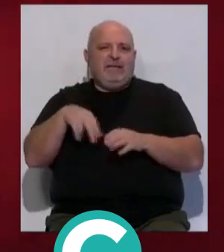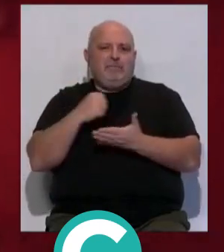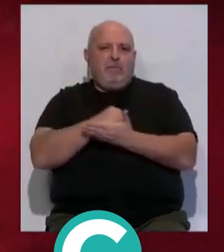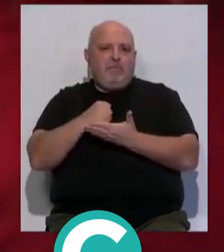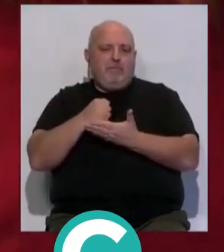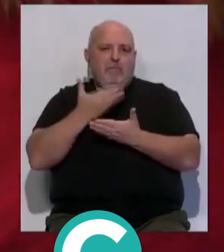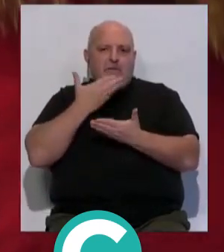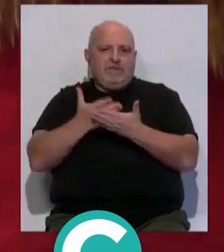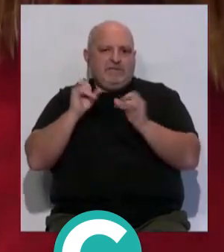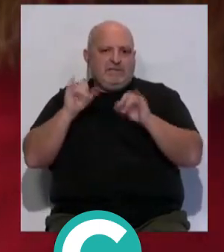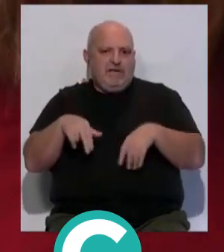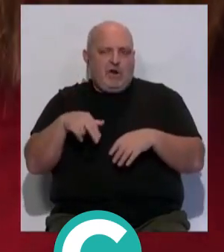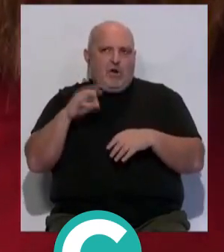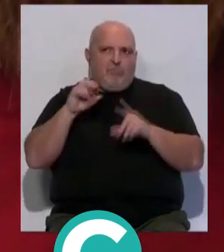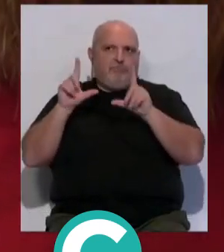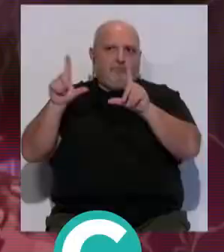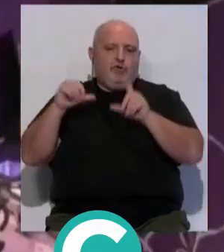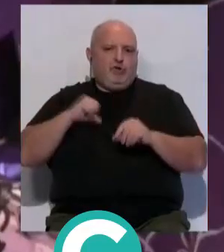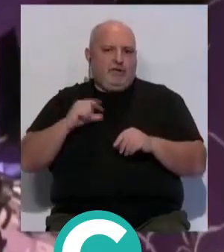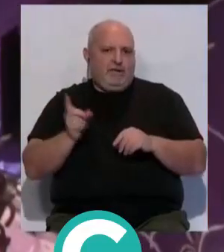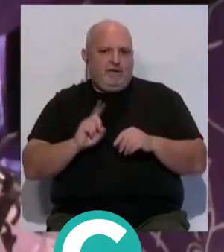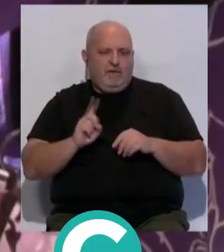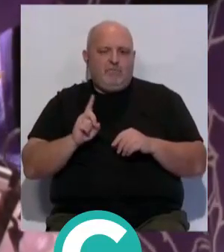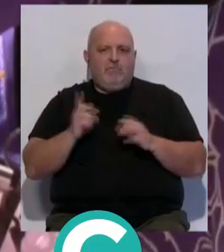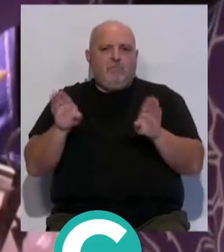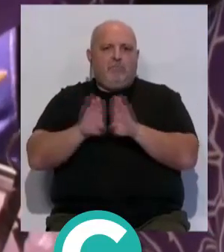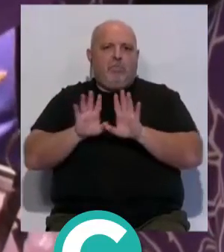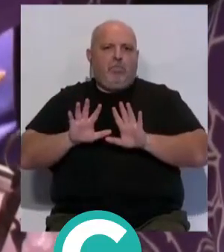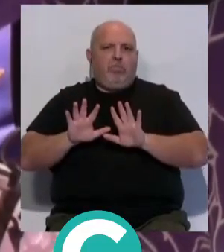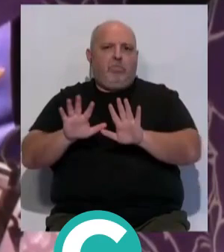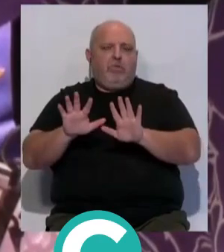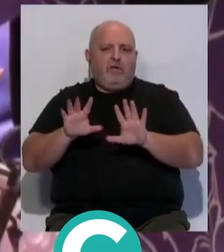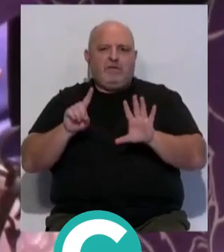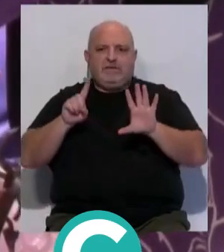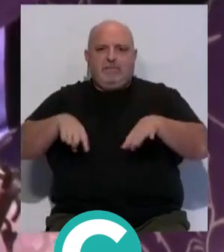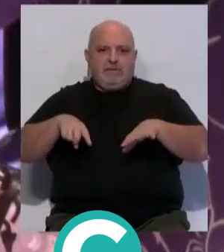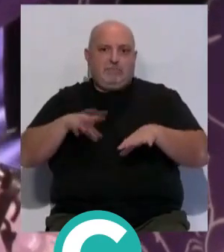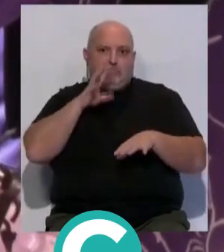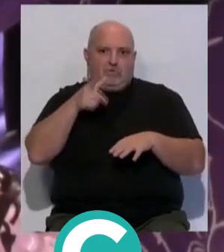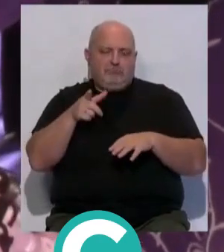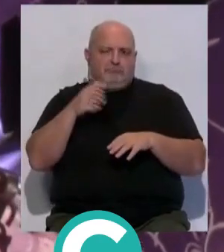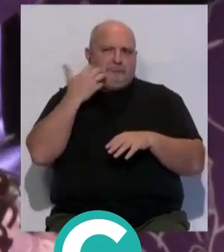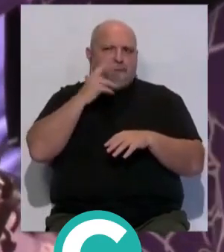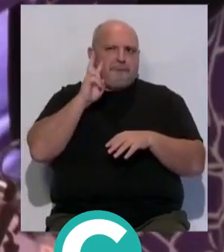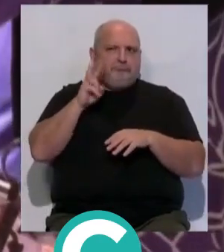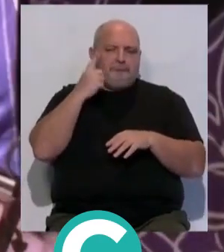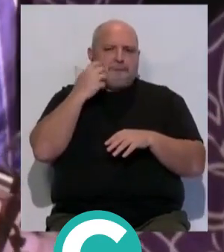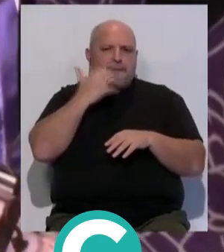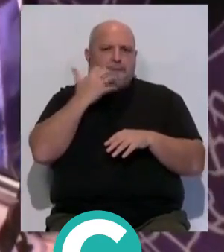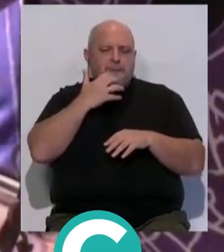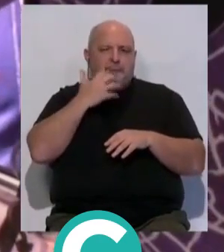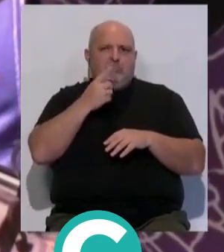licencia administrativa o declaración responsable, tras llevar cerrado más de seis meses. Los agentes observaron, además,